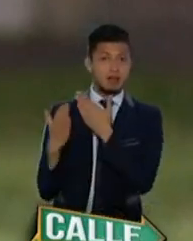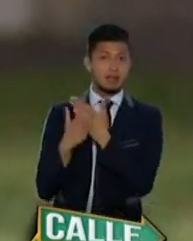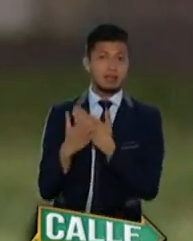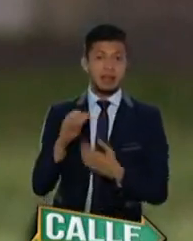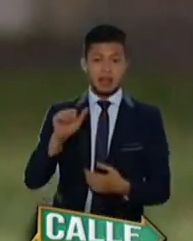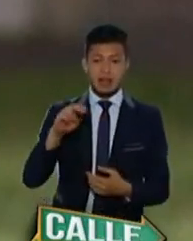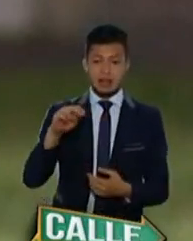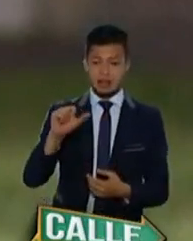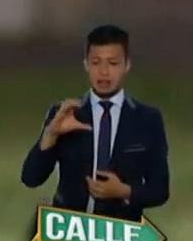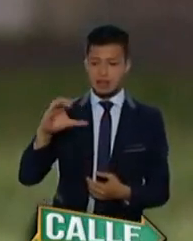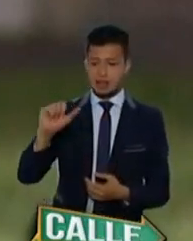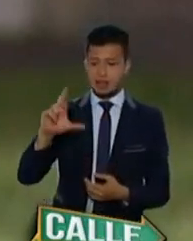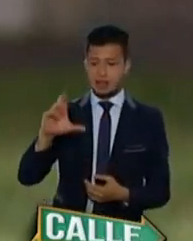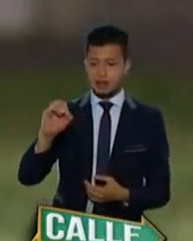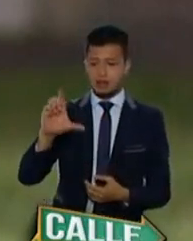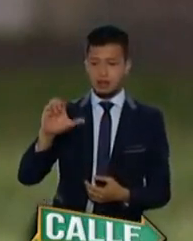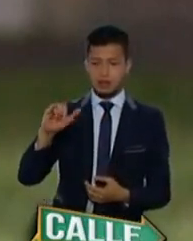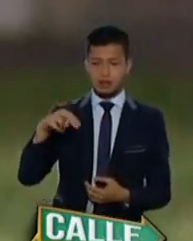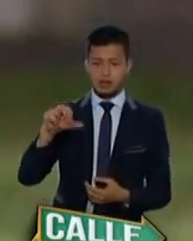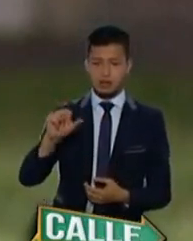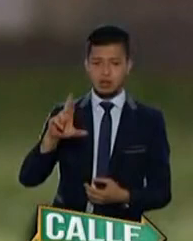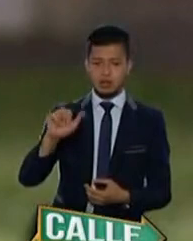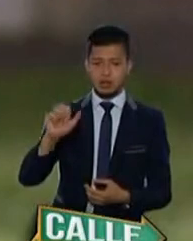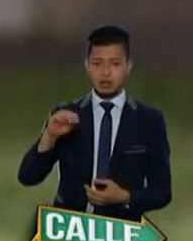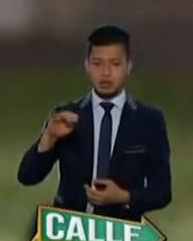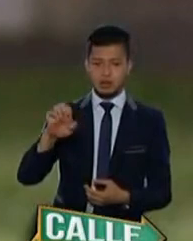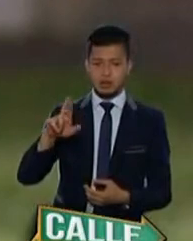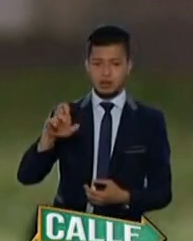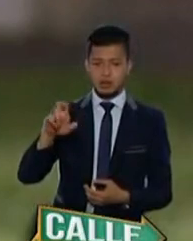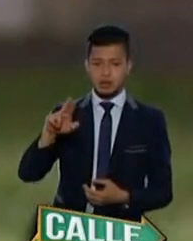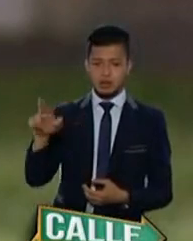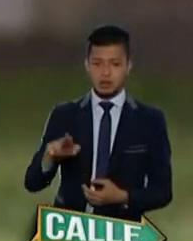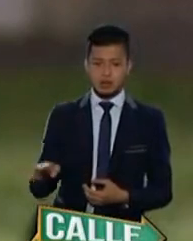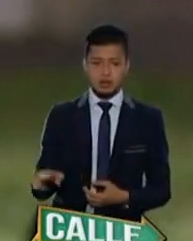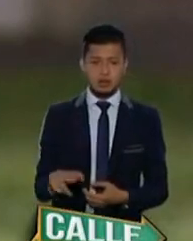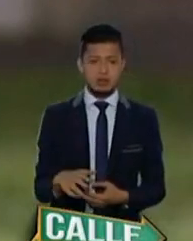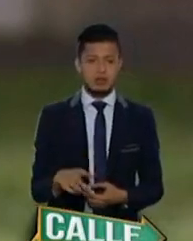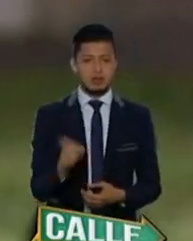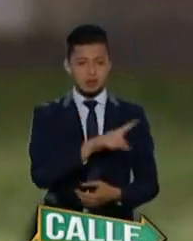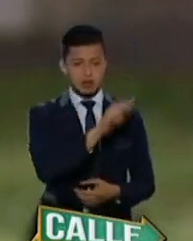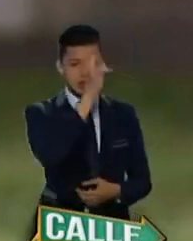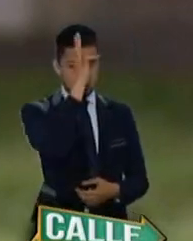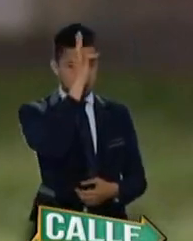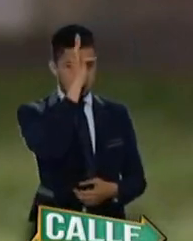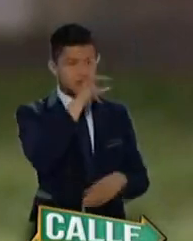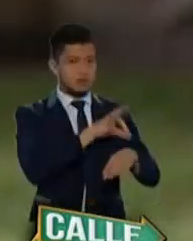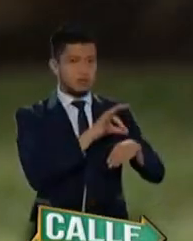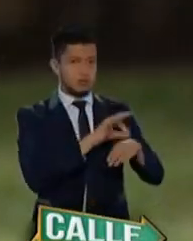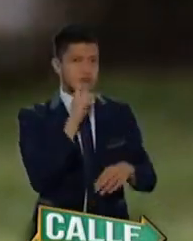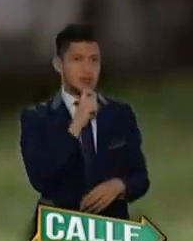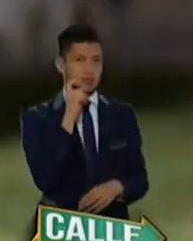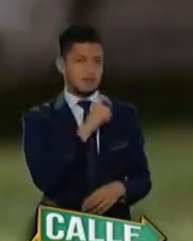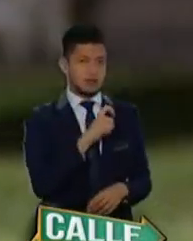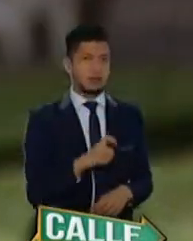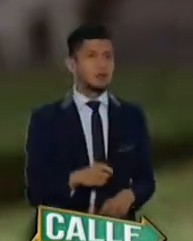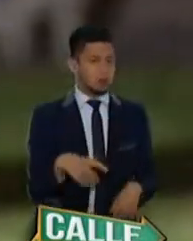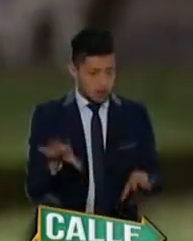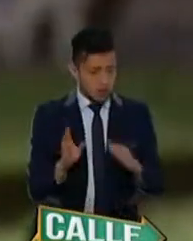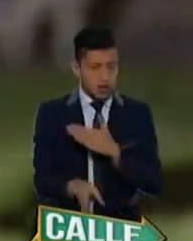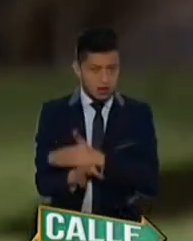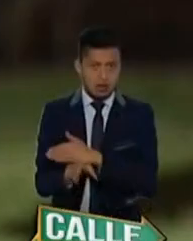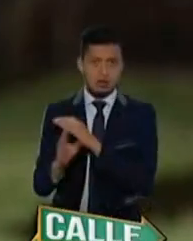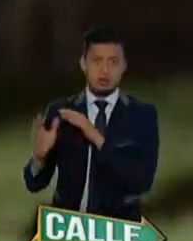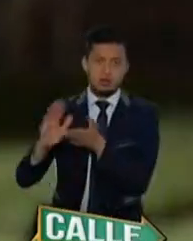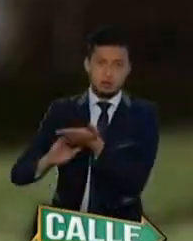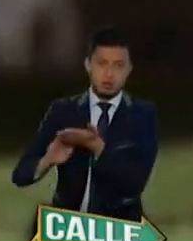Carolina Ramírez, ¿puede ser? Vamos a ir al Hospital Santa Fe, alcaldesa, en este momento. Santa Fe. Bueno, sigamos mientras solucionamos la conexión.